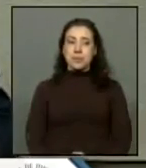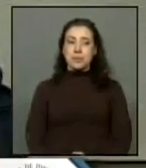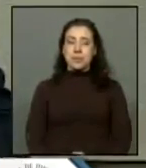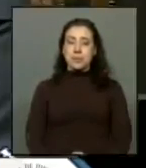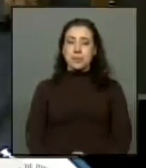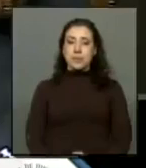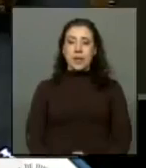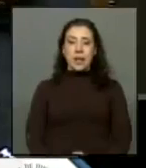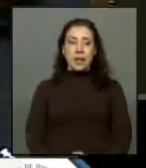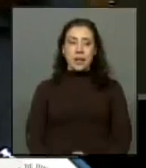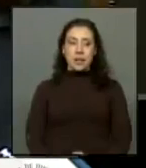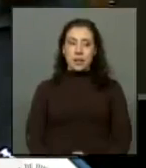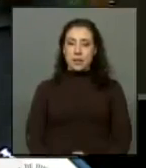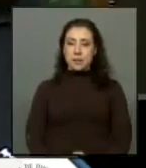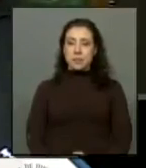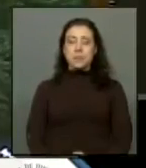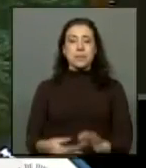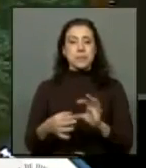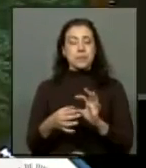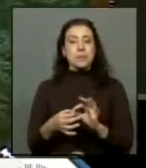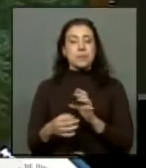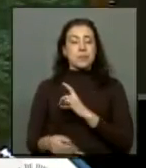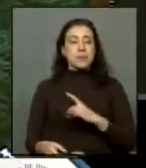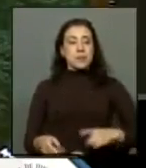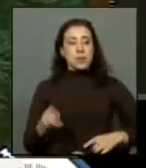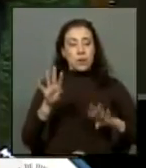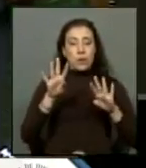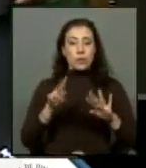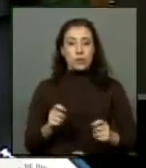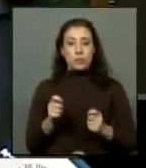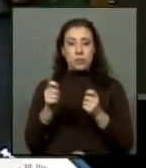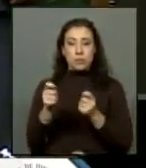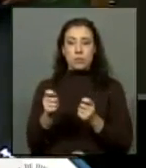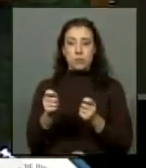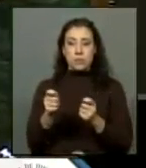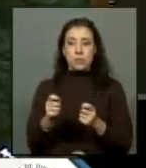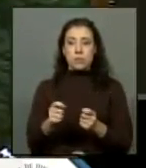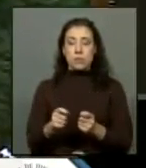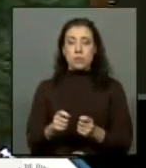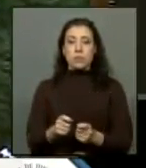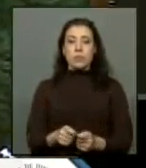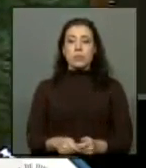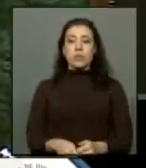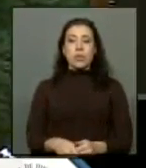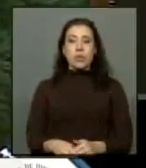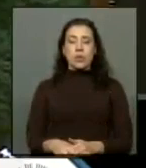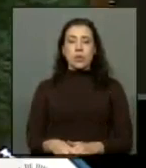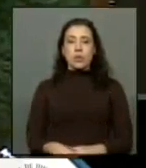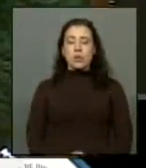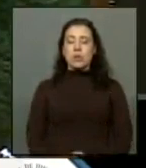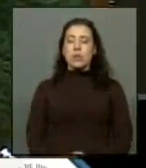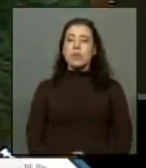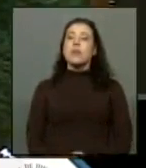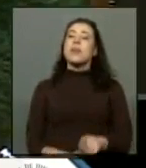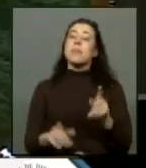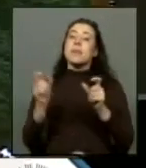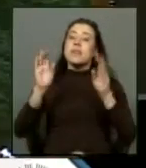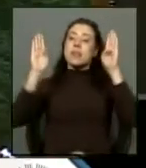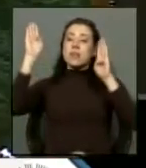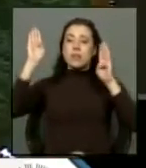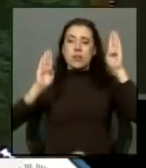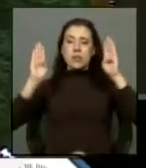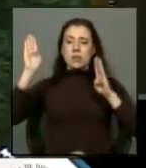Gracias, diputado Sotit. Se mandarán los oficios por usted solicitados con la adhesión de las personas que están levantando